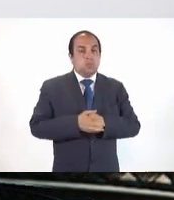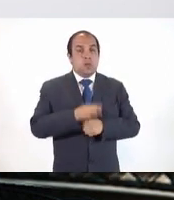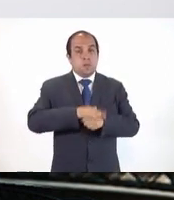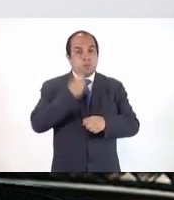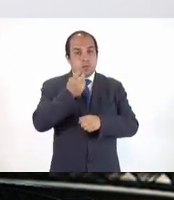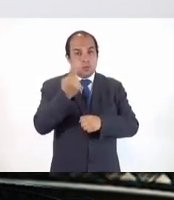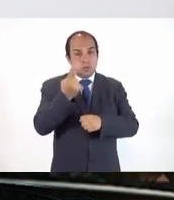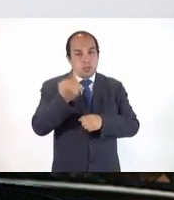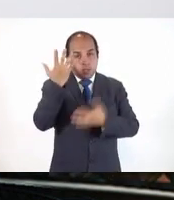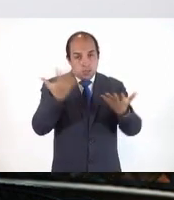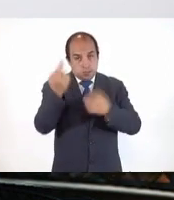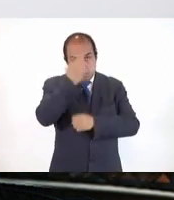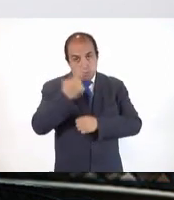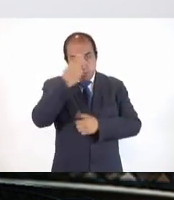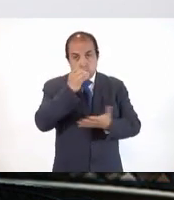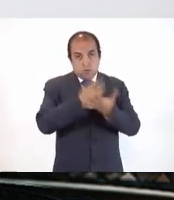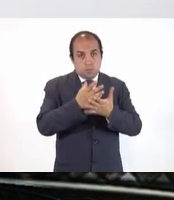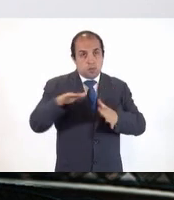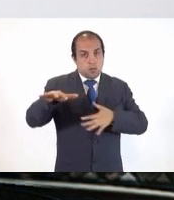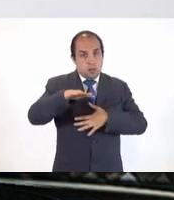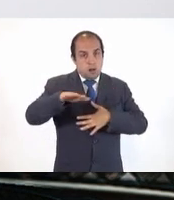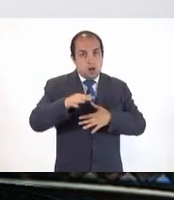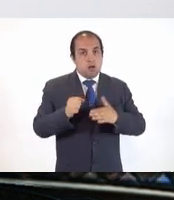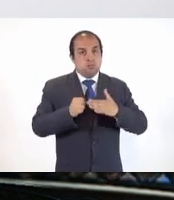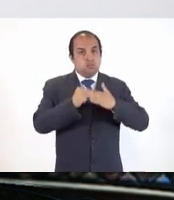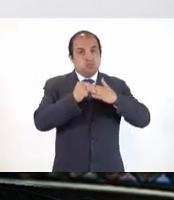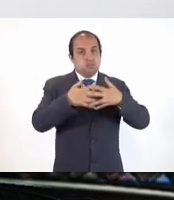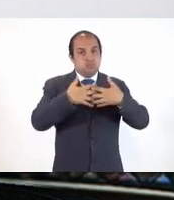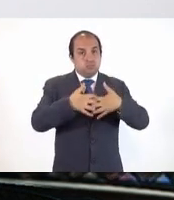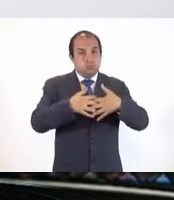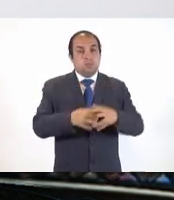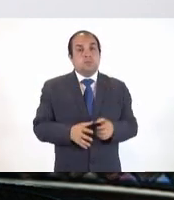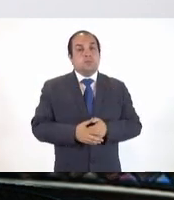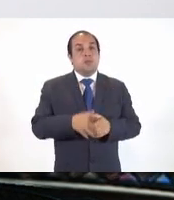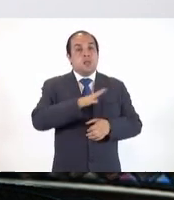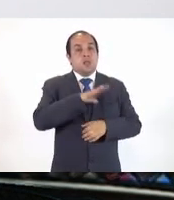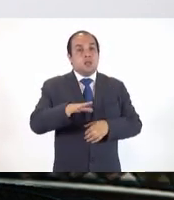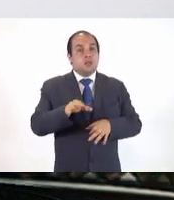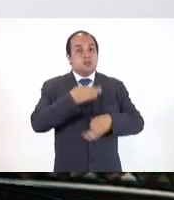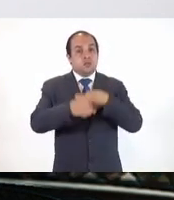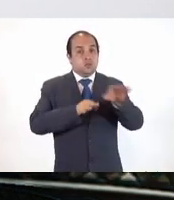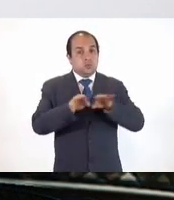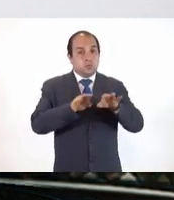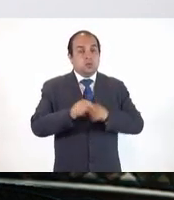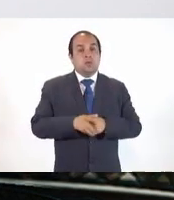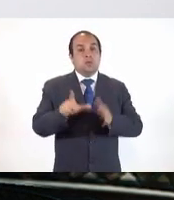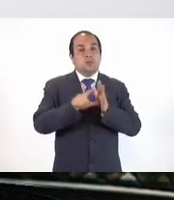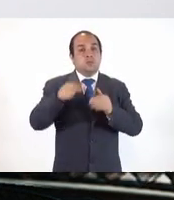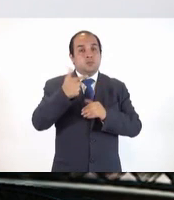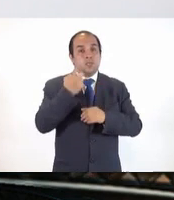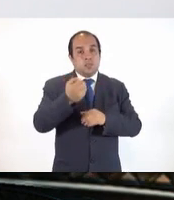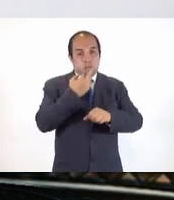se tiene que hacer esta revisión, no solamente de la parte estructural, sino en general de toda la operación de la línea 12. Es una